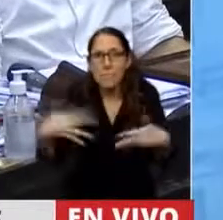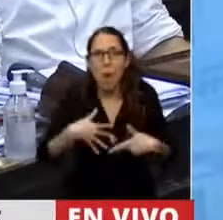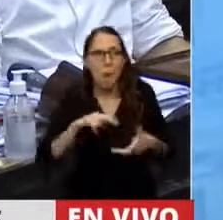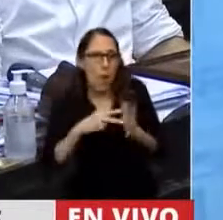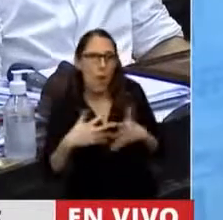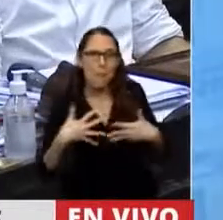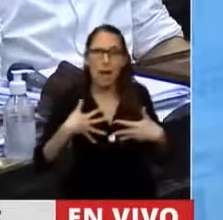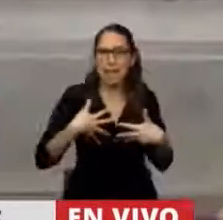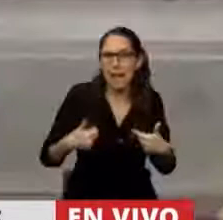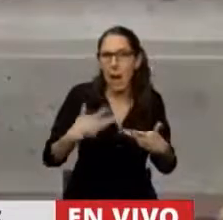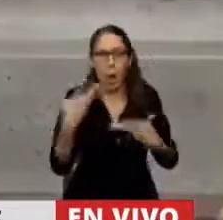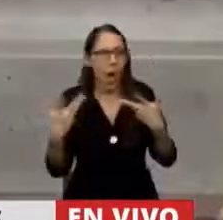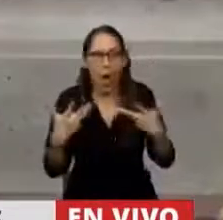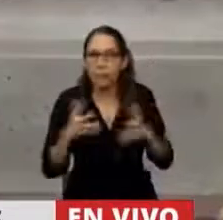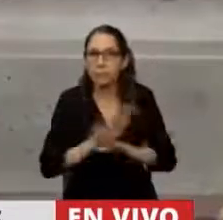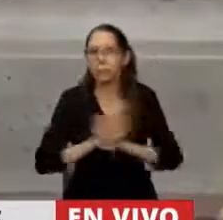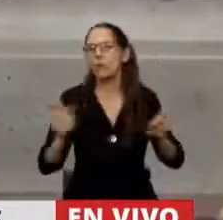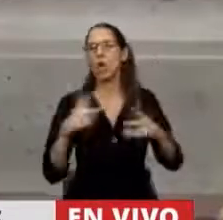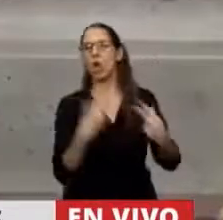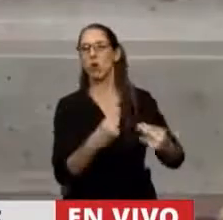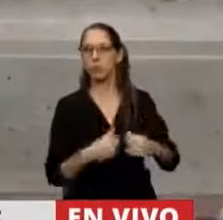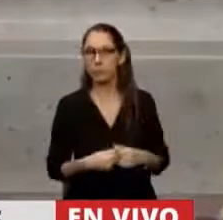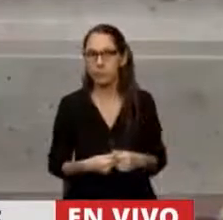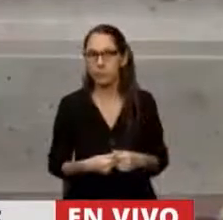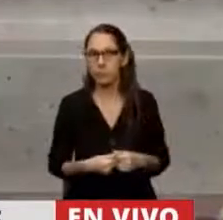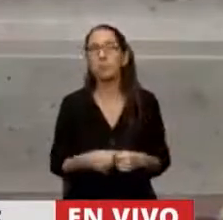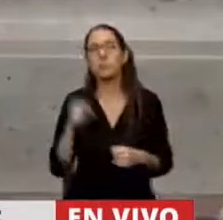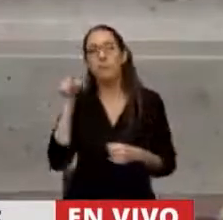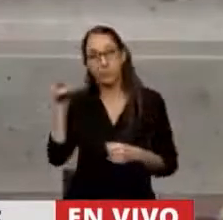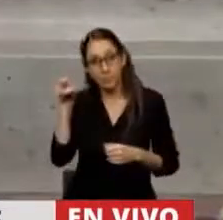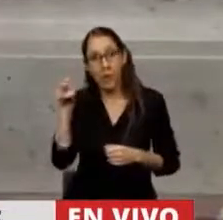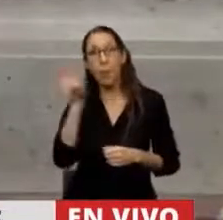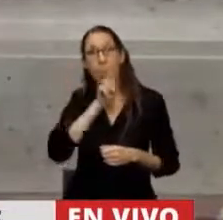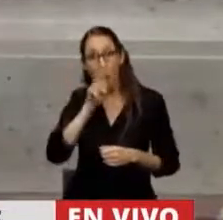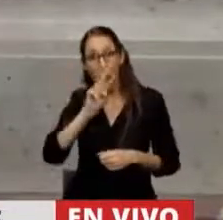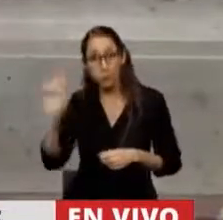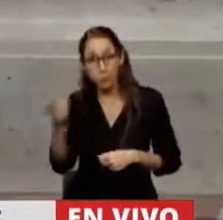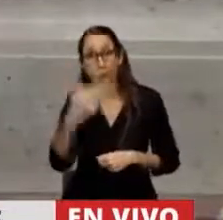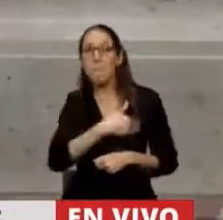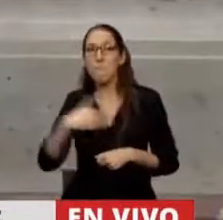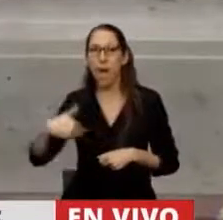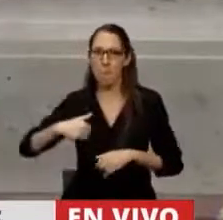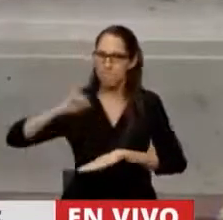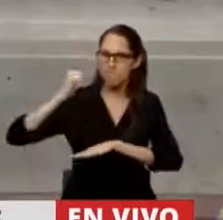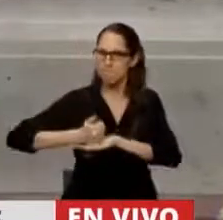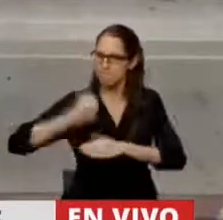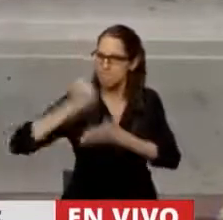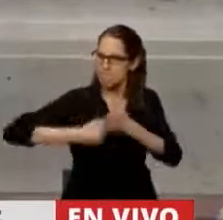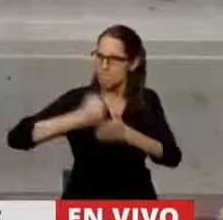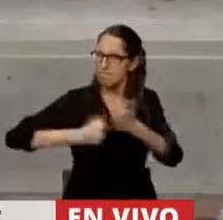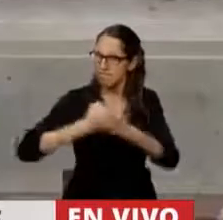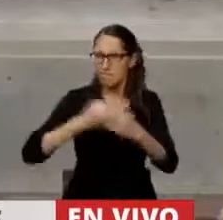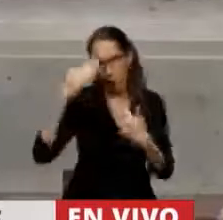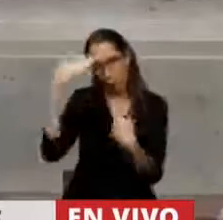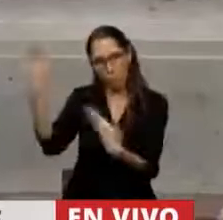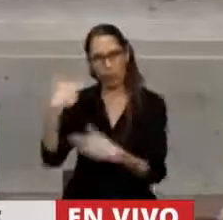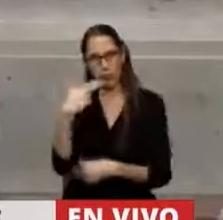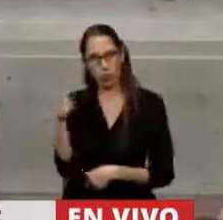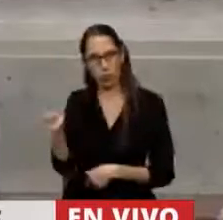cuya madre está acompañando este reclamo en su memoria. La ley,